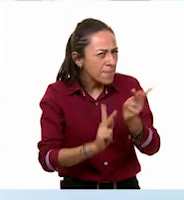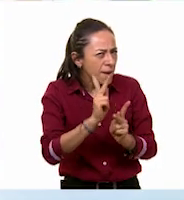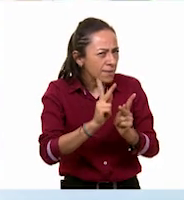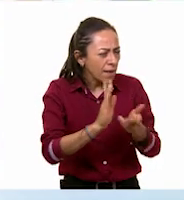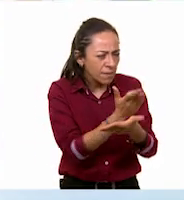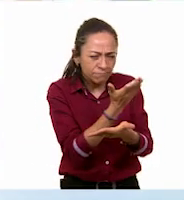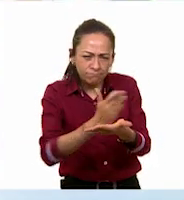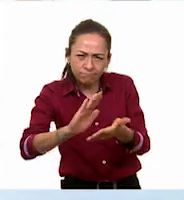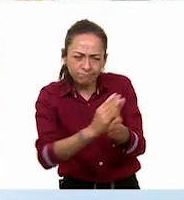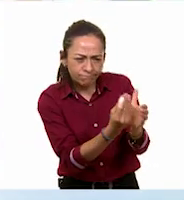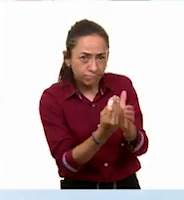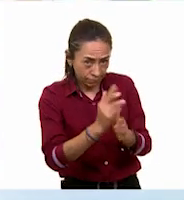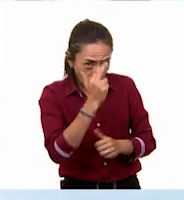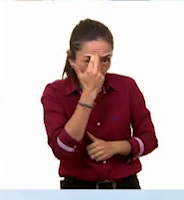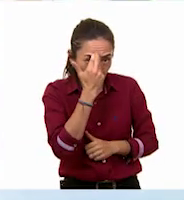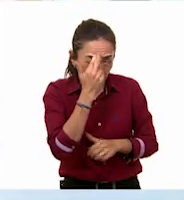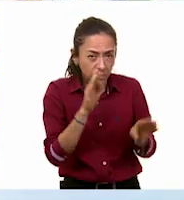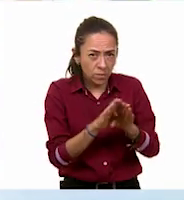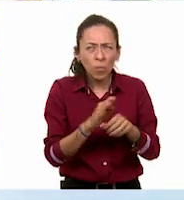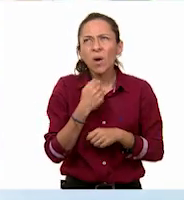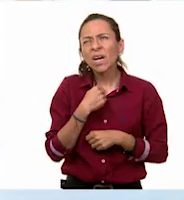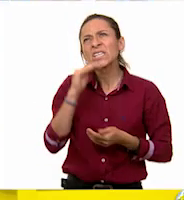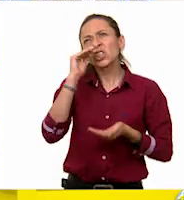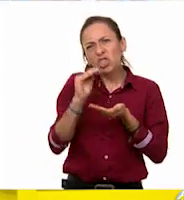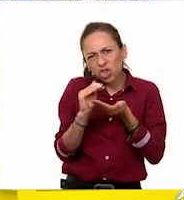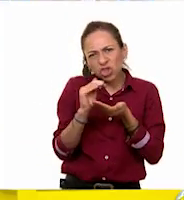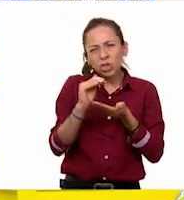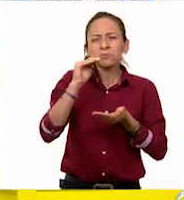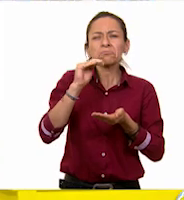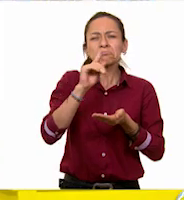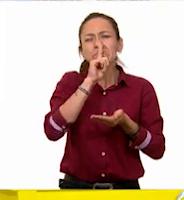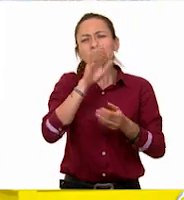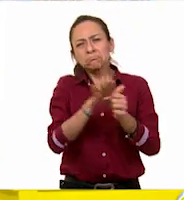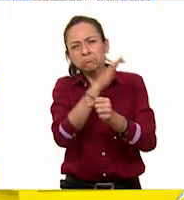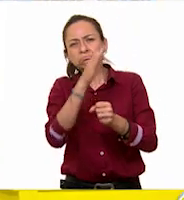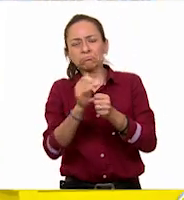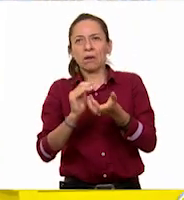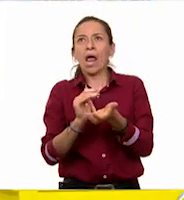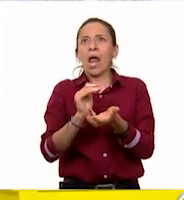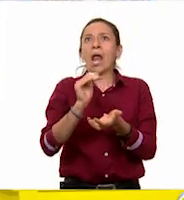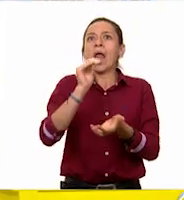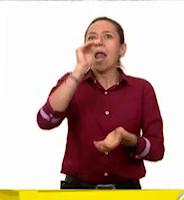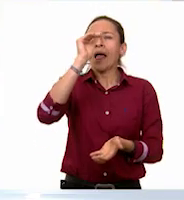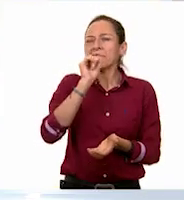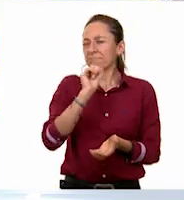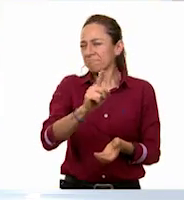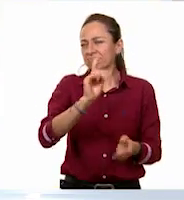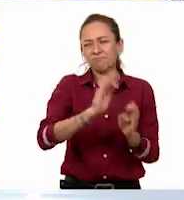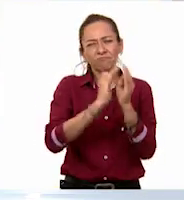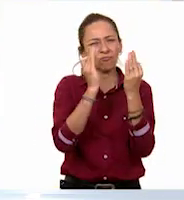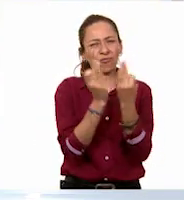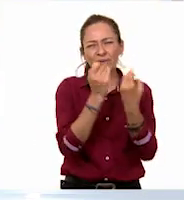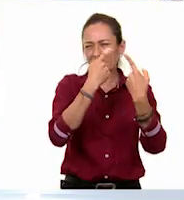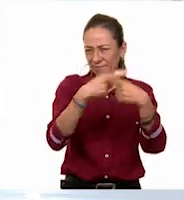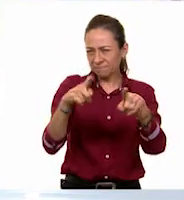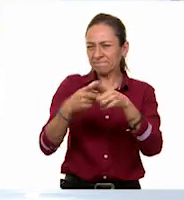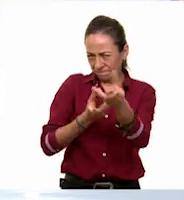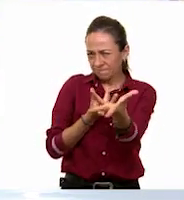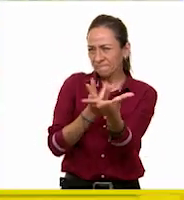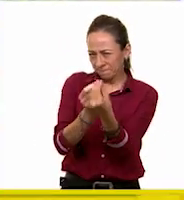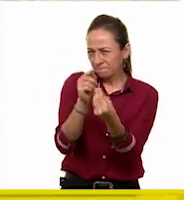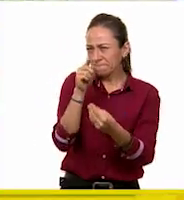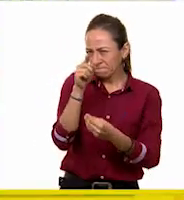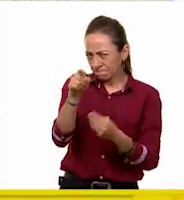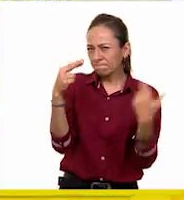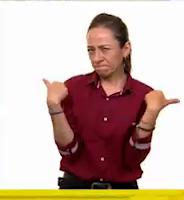hicimos en chicas, medianas, grandes y de diferentes formas, maestro, con usted? Muy bien. Como ustedes pueden ver, nosotros